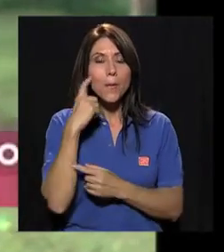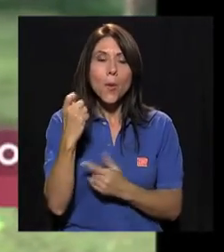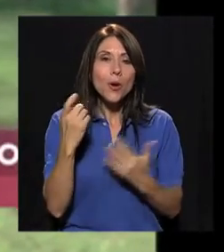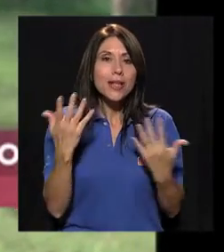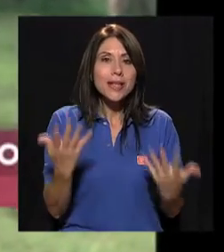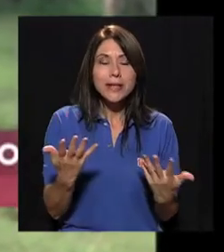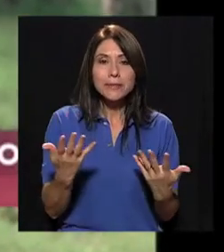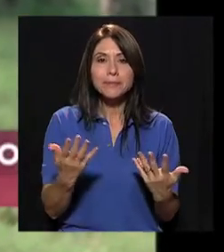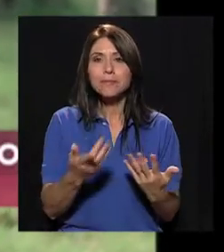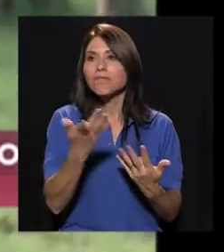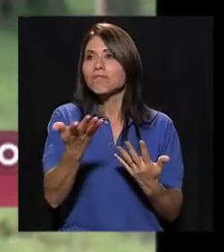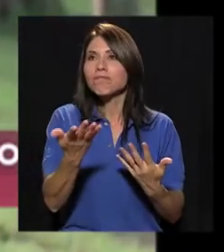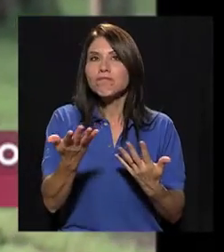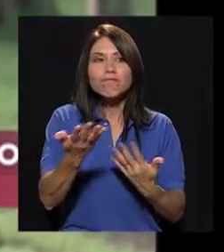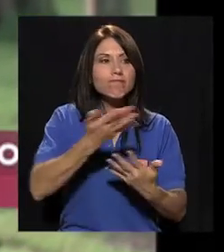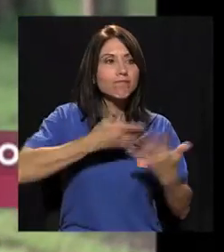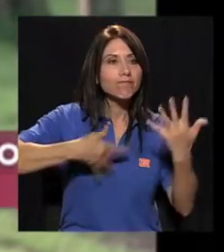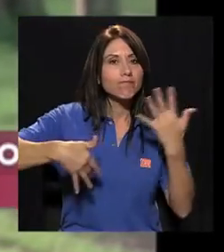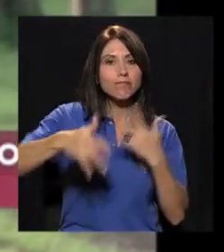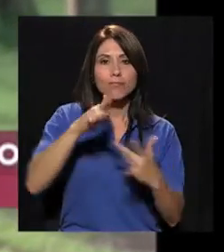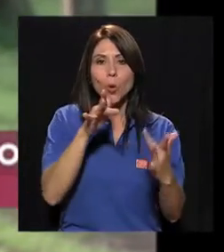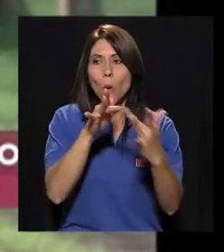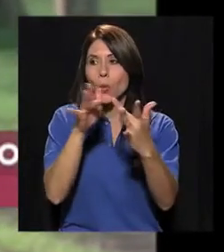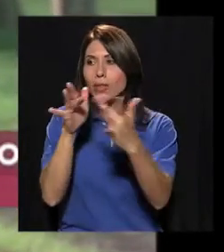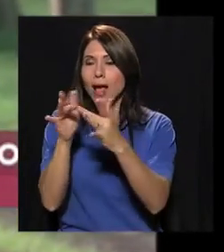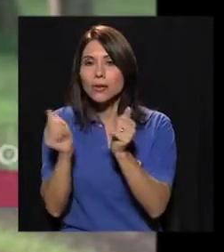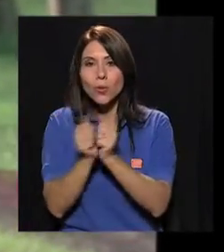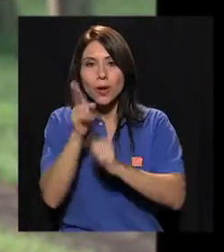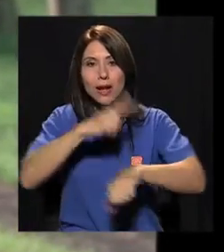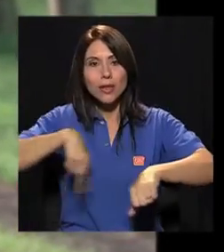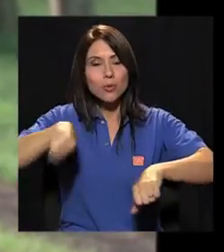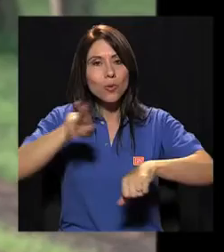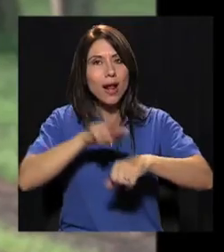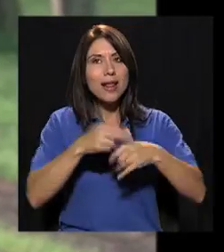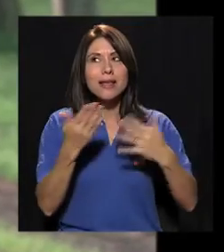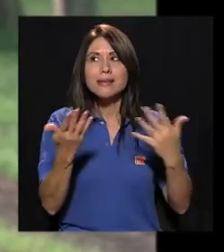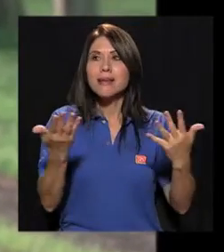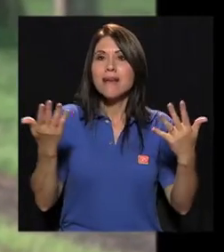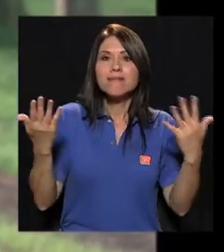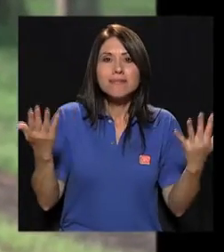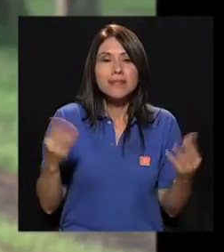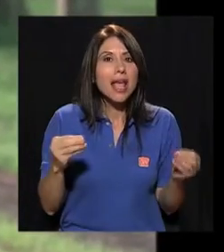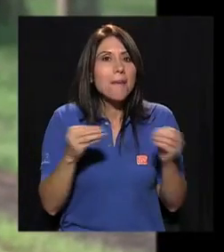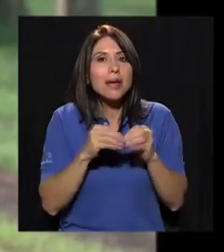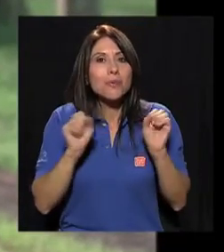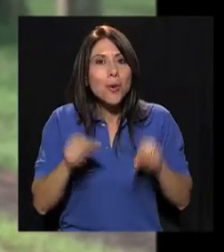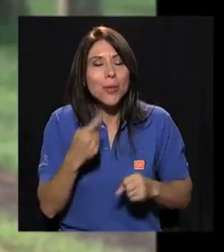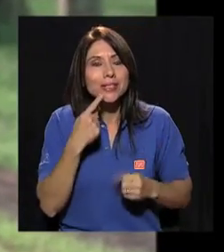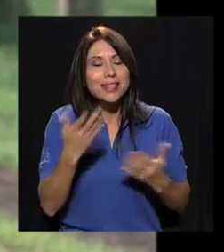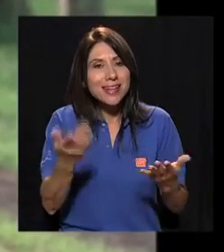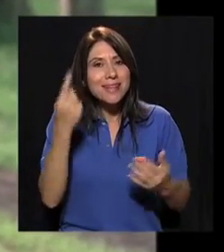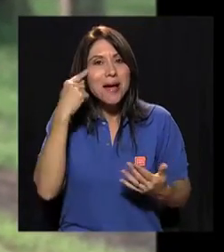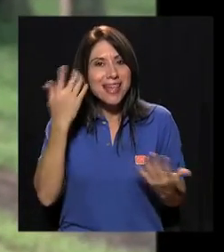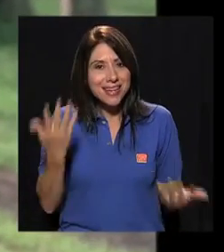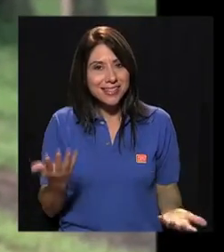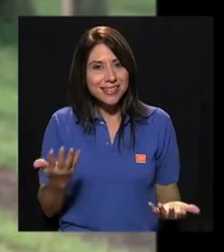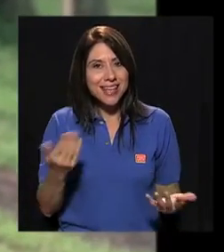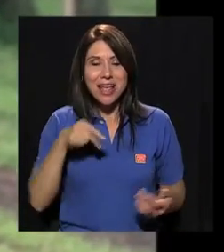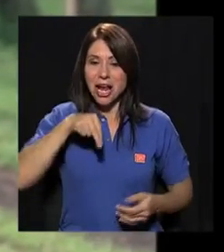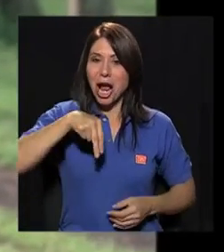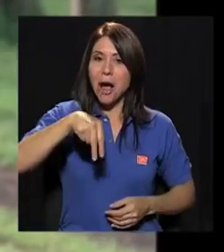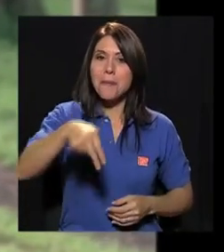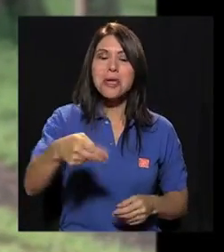Porque estás en contacto con la naturaleza. Y qué más podría decir.